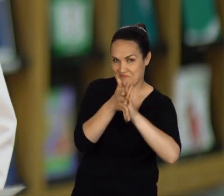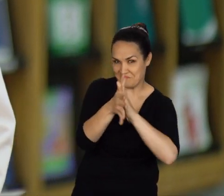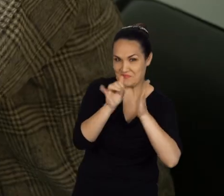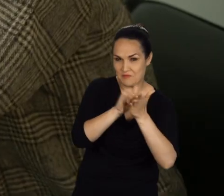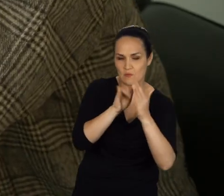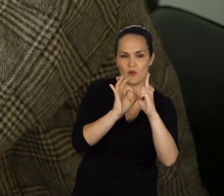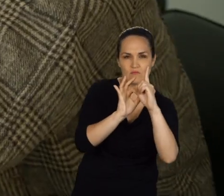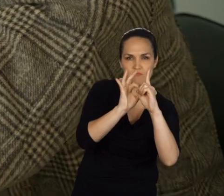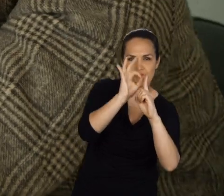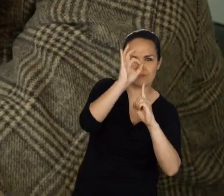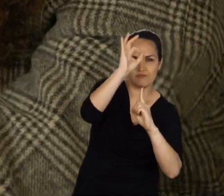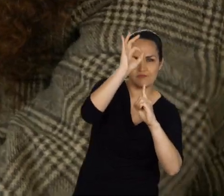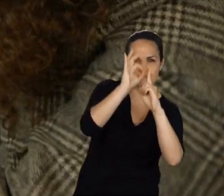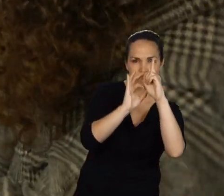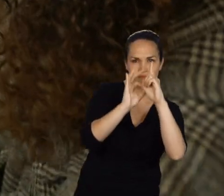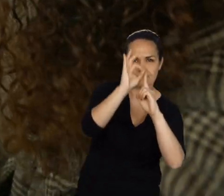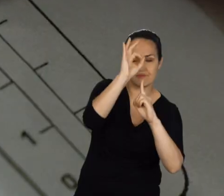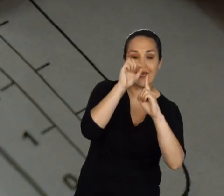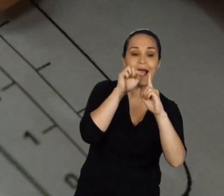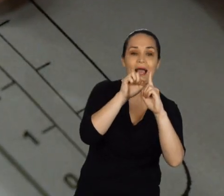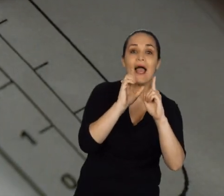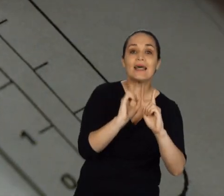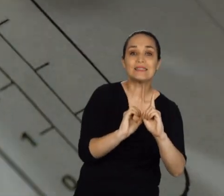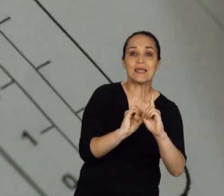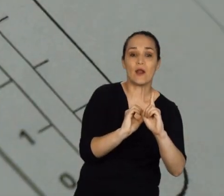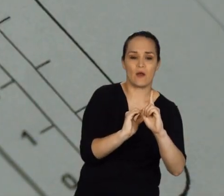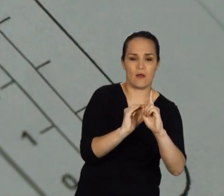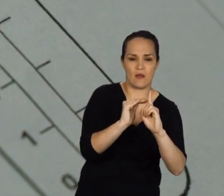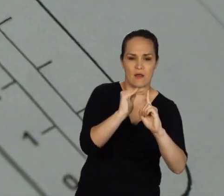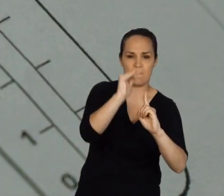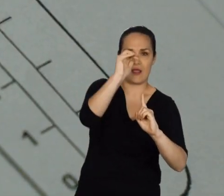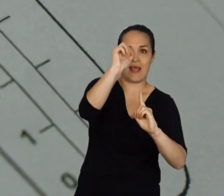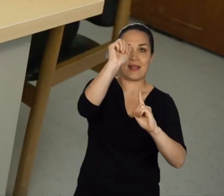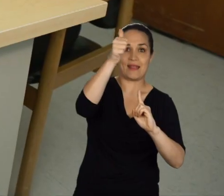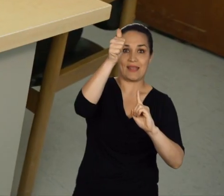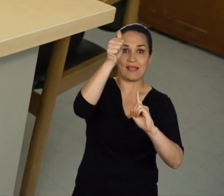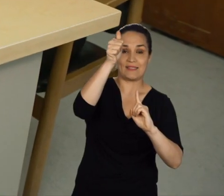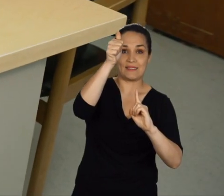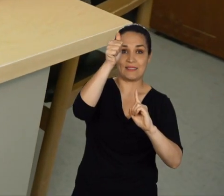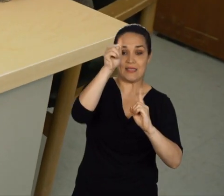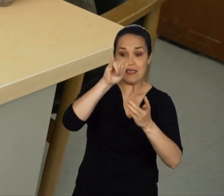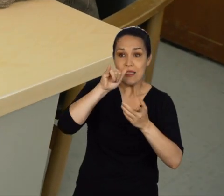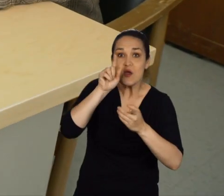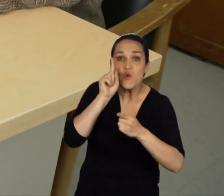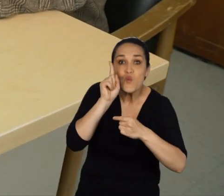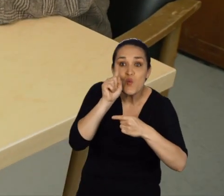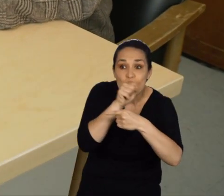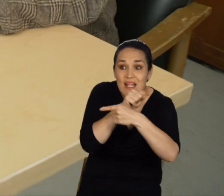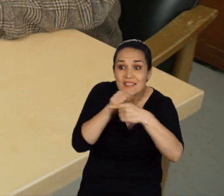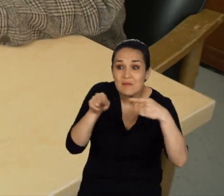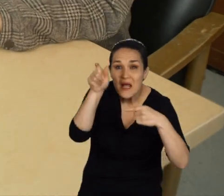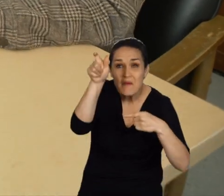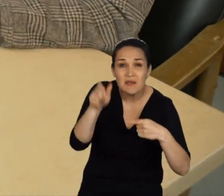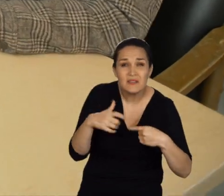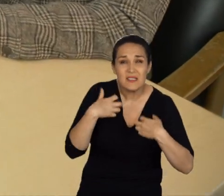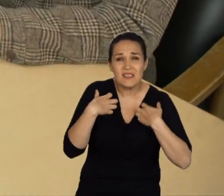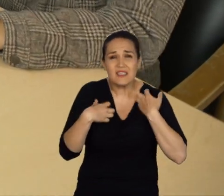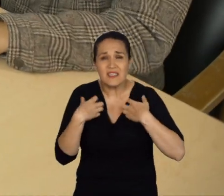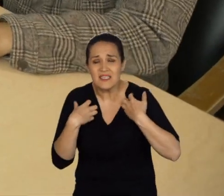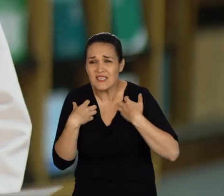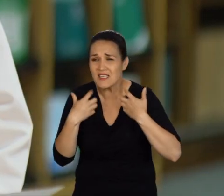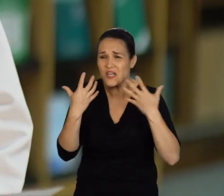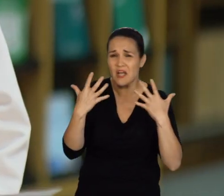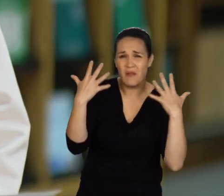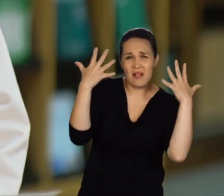termómetro de 0 a 10, donde miramos qué tanto malestar emocional el paciente ha sentido durante la última semana. Y él